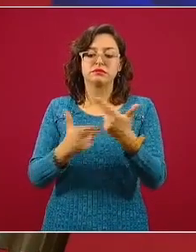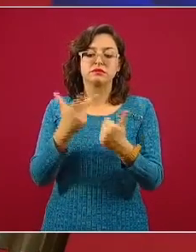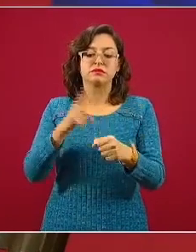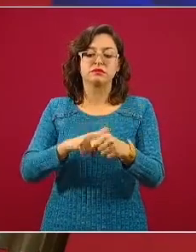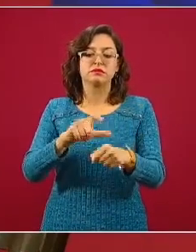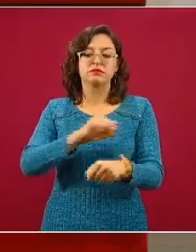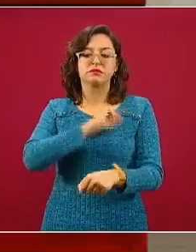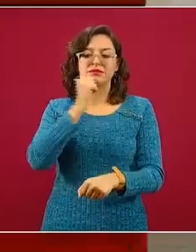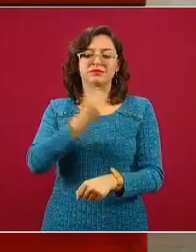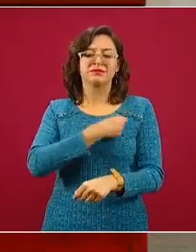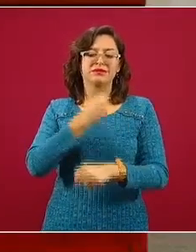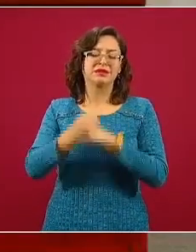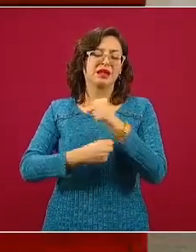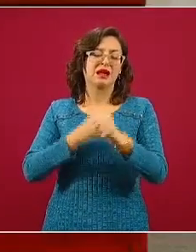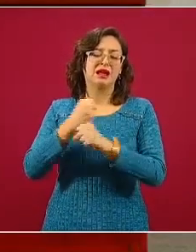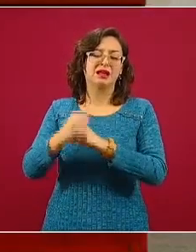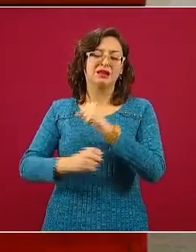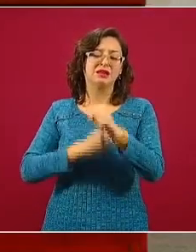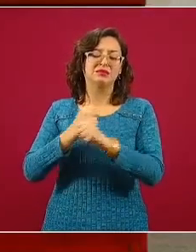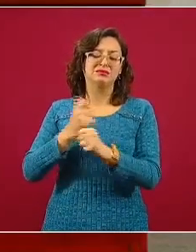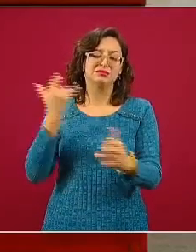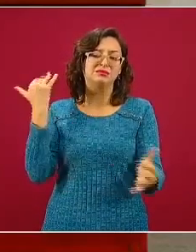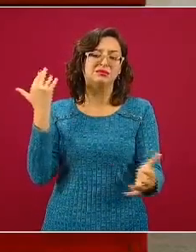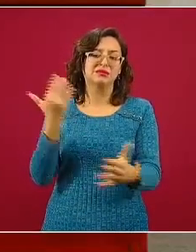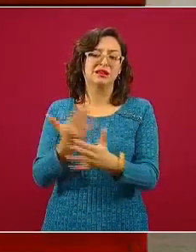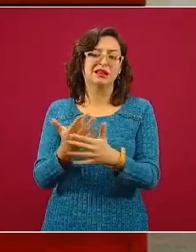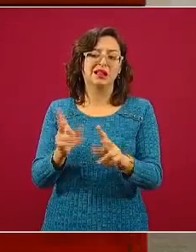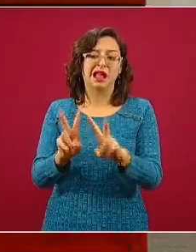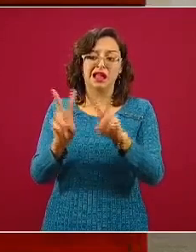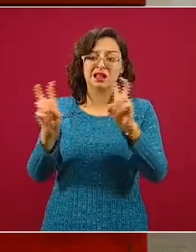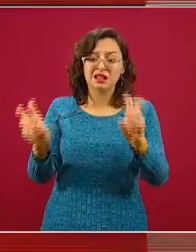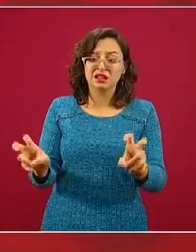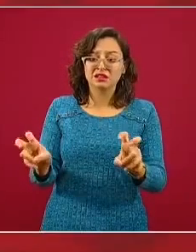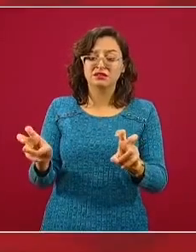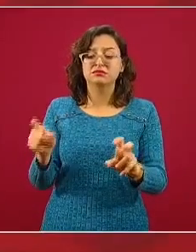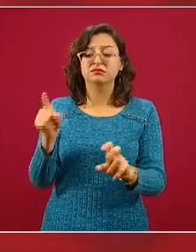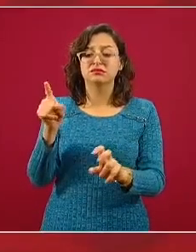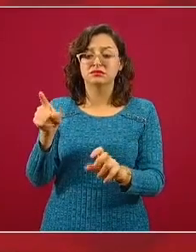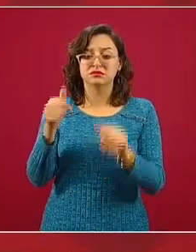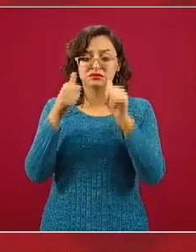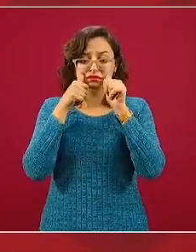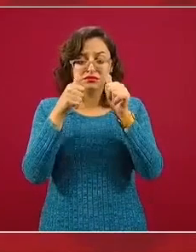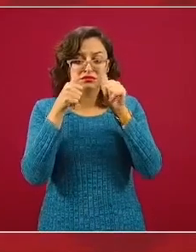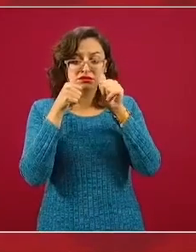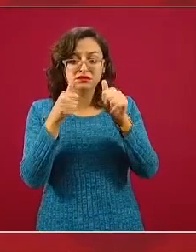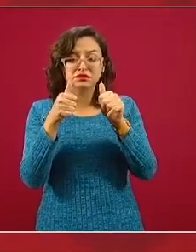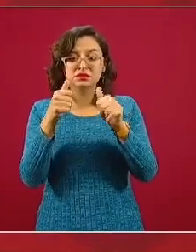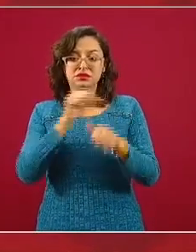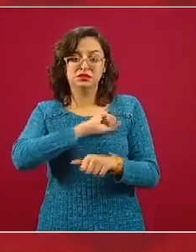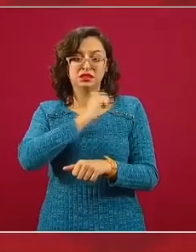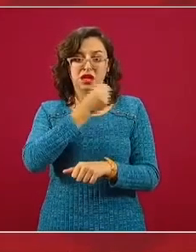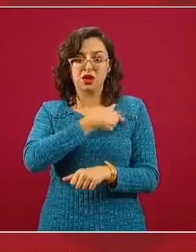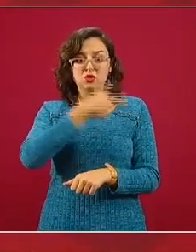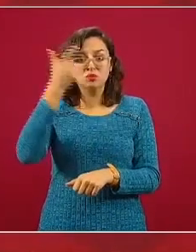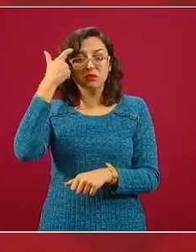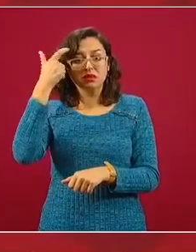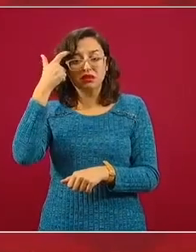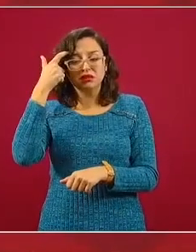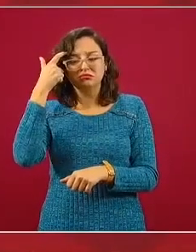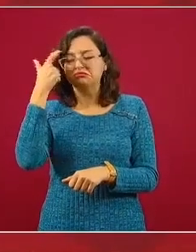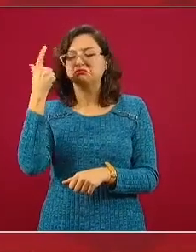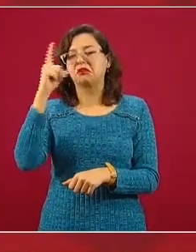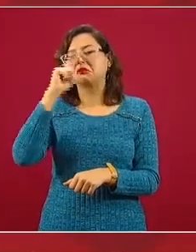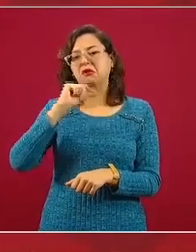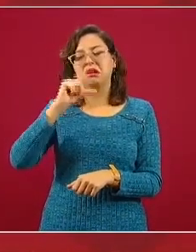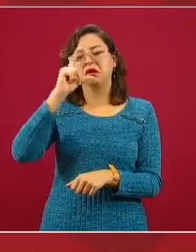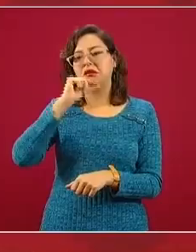años, décadas, tiene también grandes deficiencias en su capacidad para atender la salud mental. Esto es algo que ya sabíamos